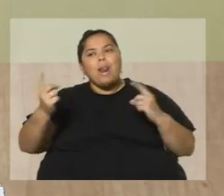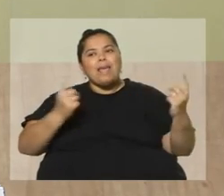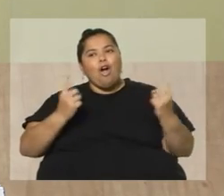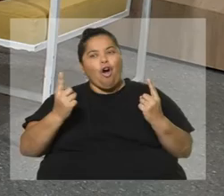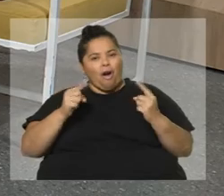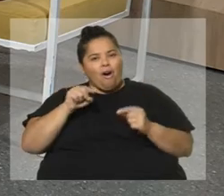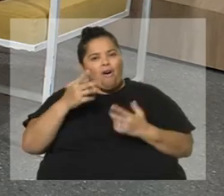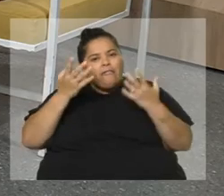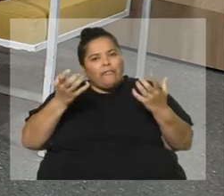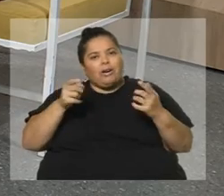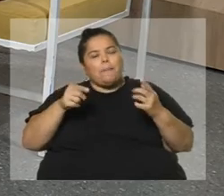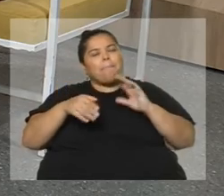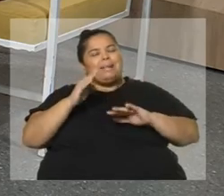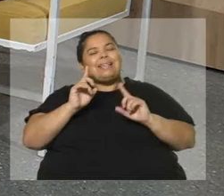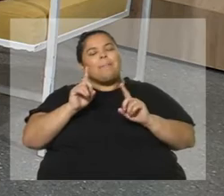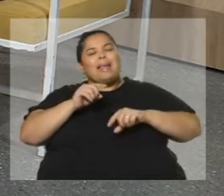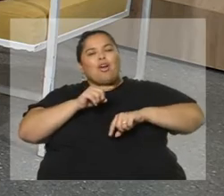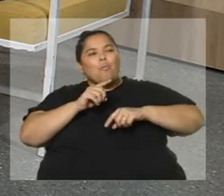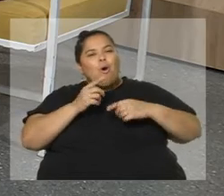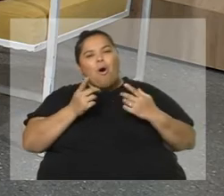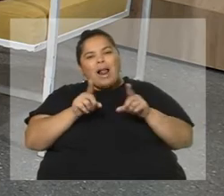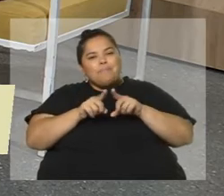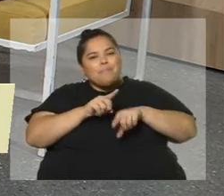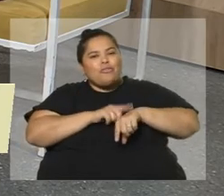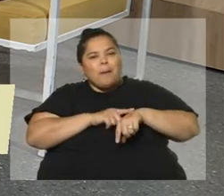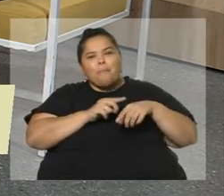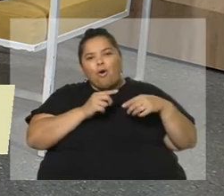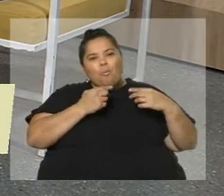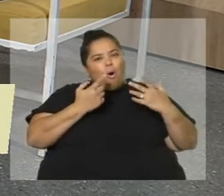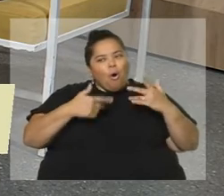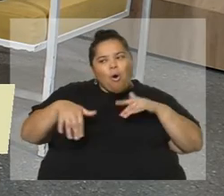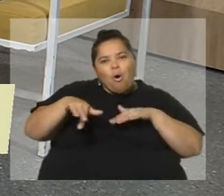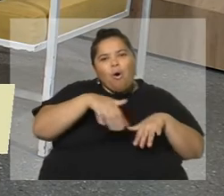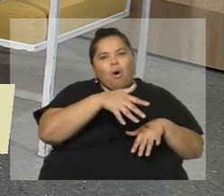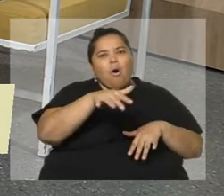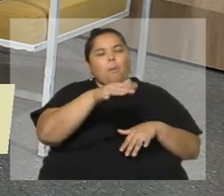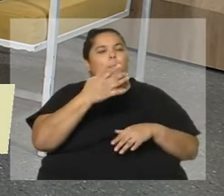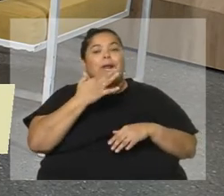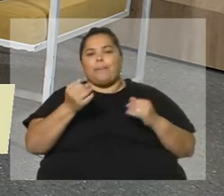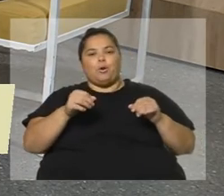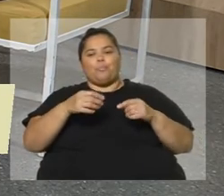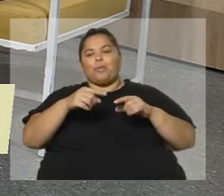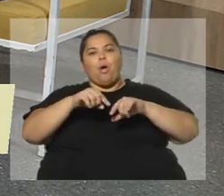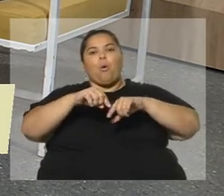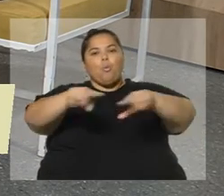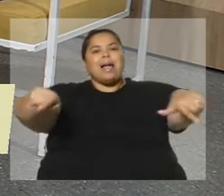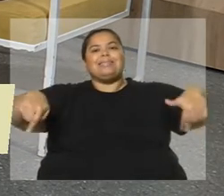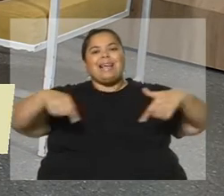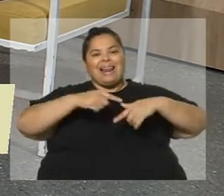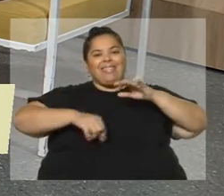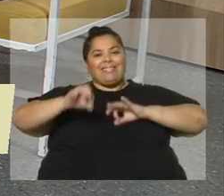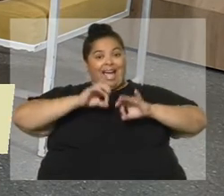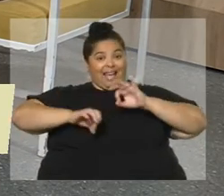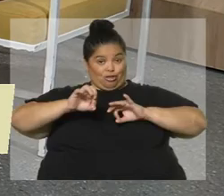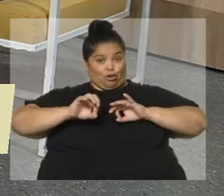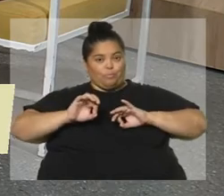de la simultaneidad también, porque un espacio que no sea una sala de teatro convencional te da un millón